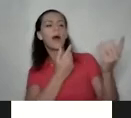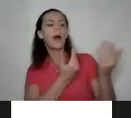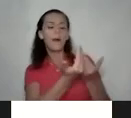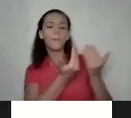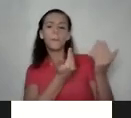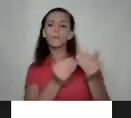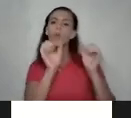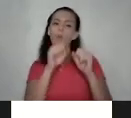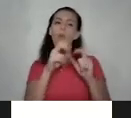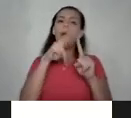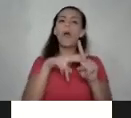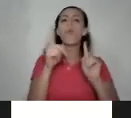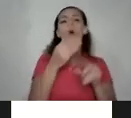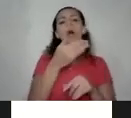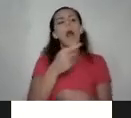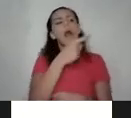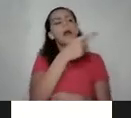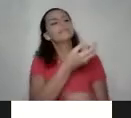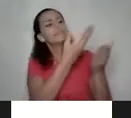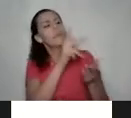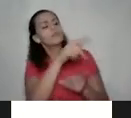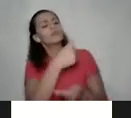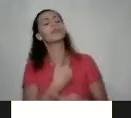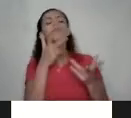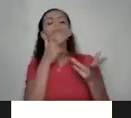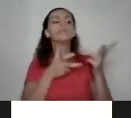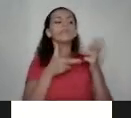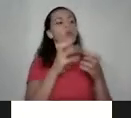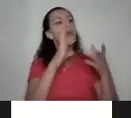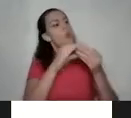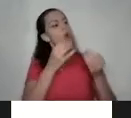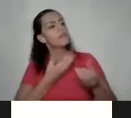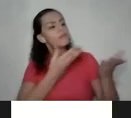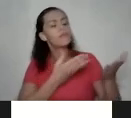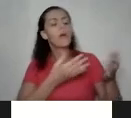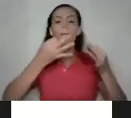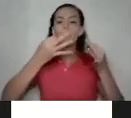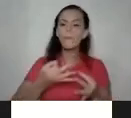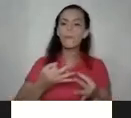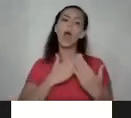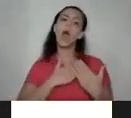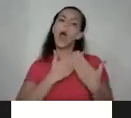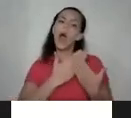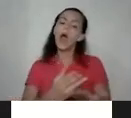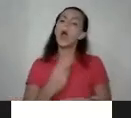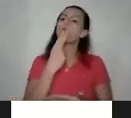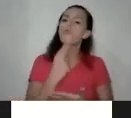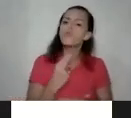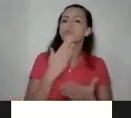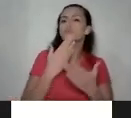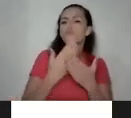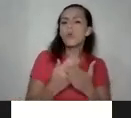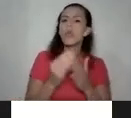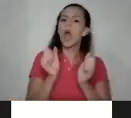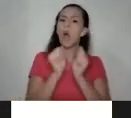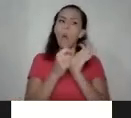son los argumentos que esta otra persona tiene y contarle también de una posición cálida también con la evidencia que sea necesaria